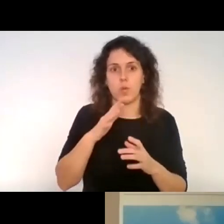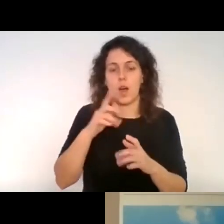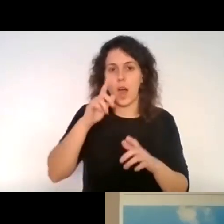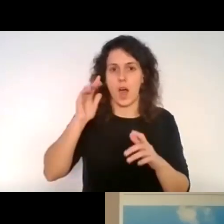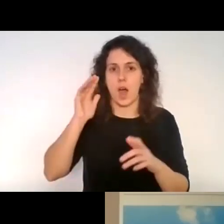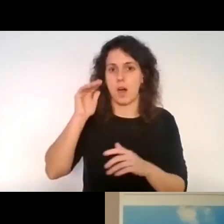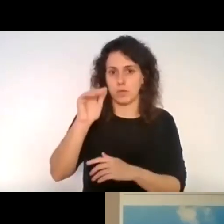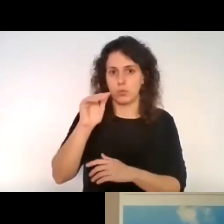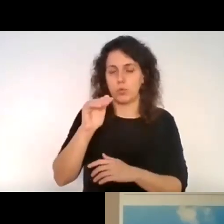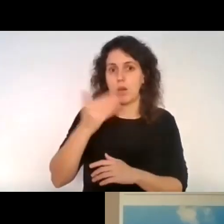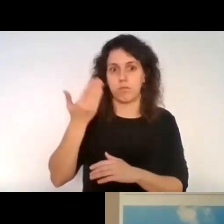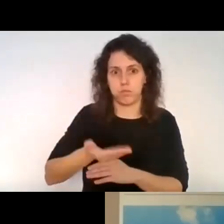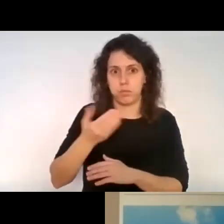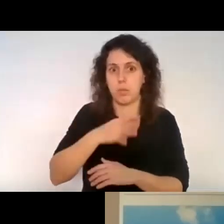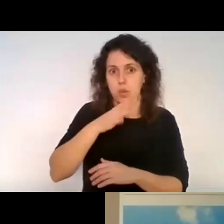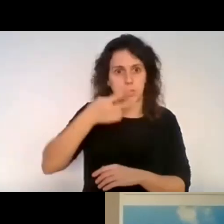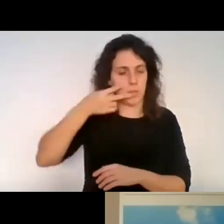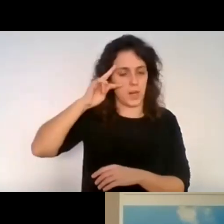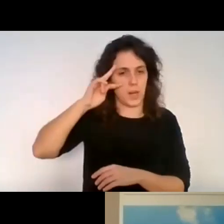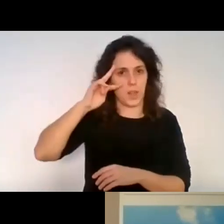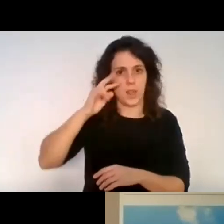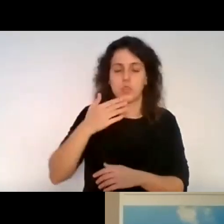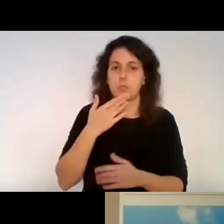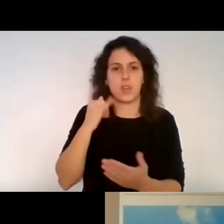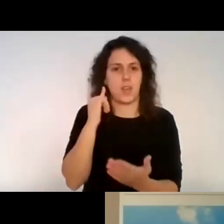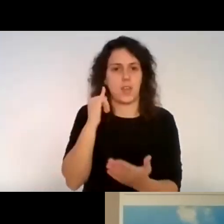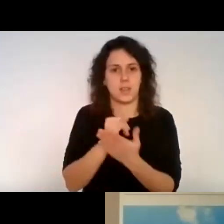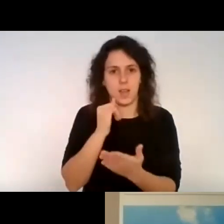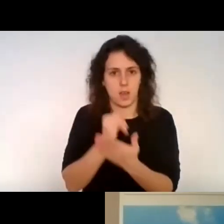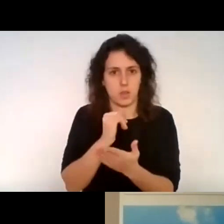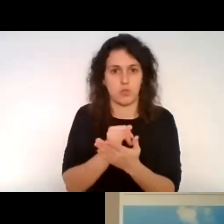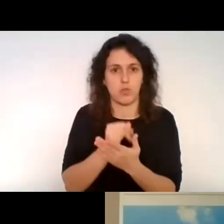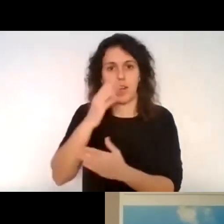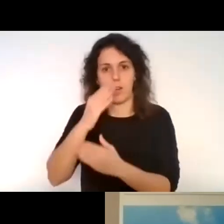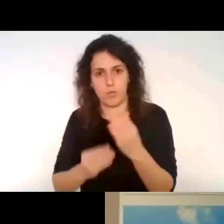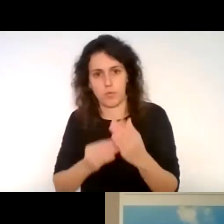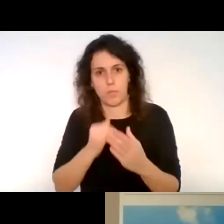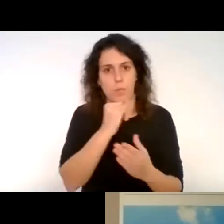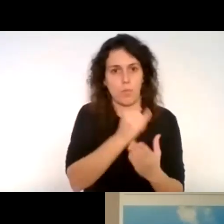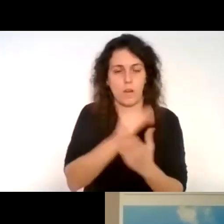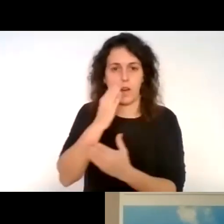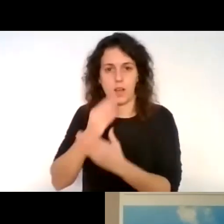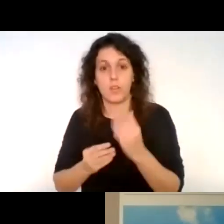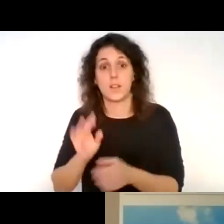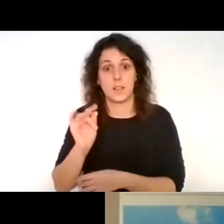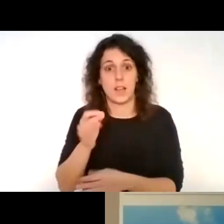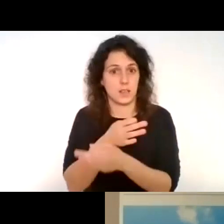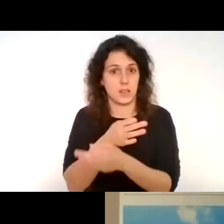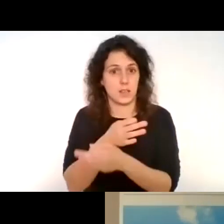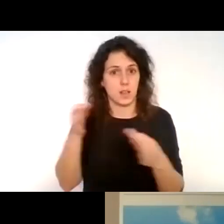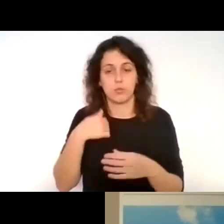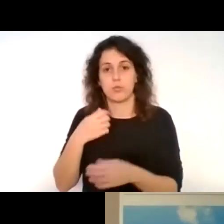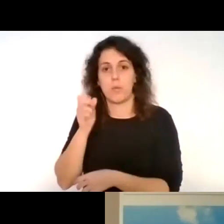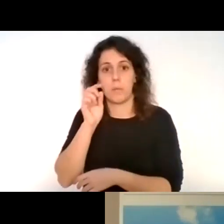realmente es toda una experiencia, o que es un ensayo, es prácticamente ensayo-error, ¿no? Exacto, exacto. Yo veía en las